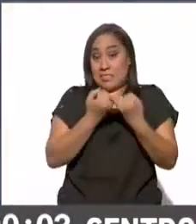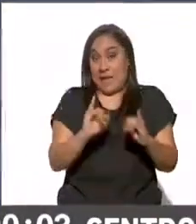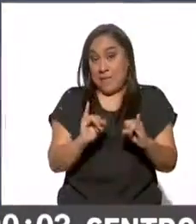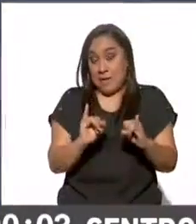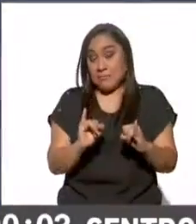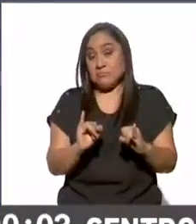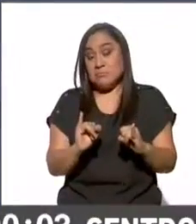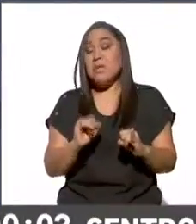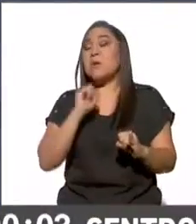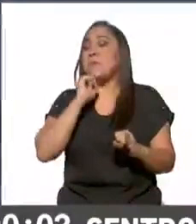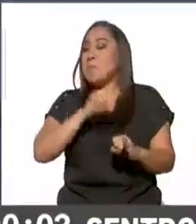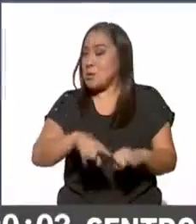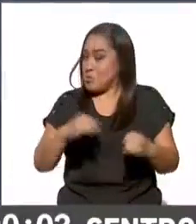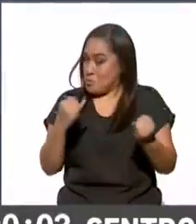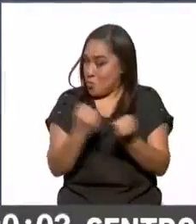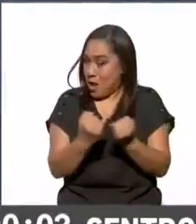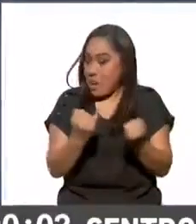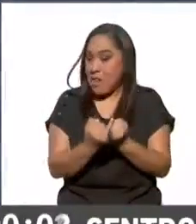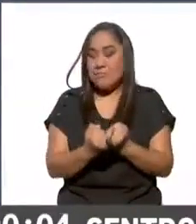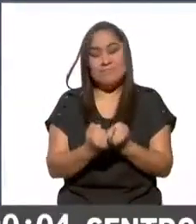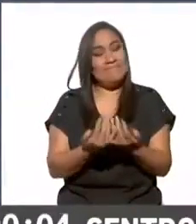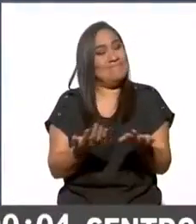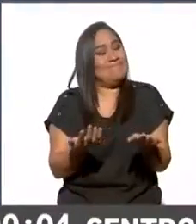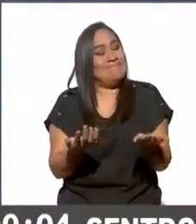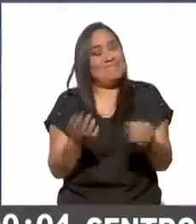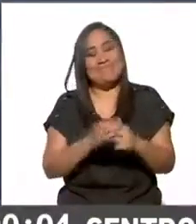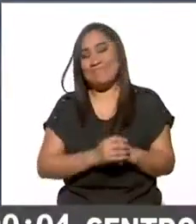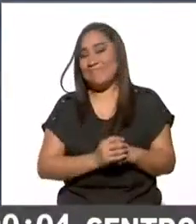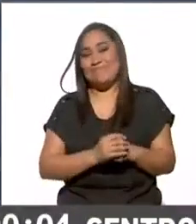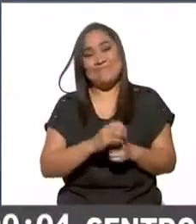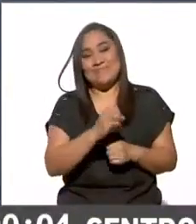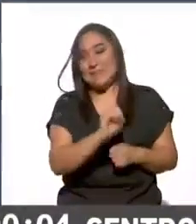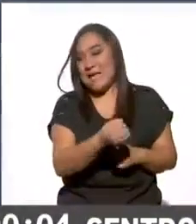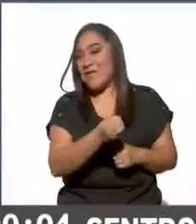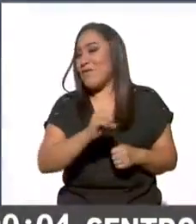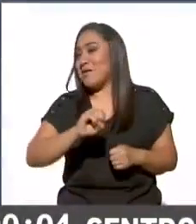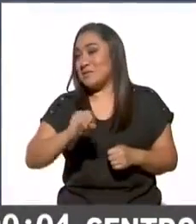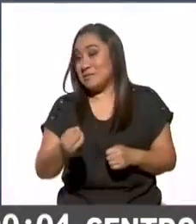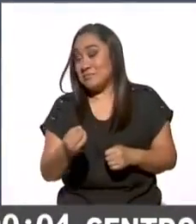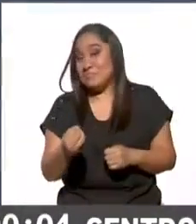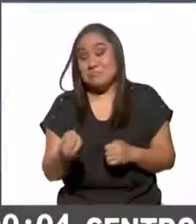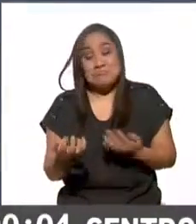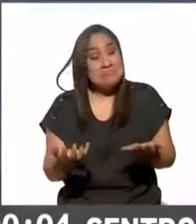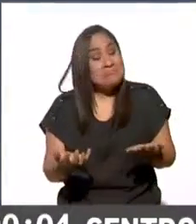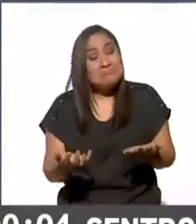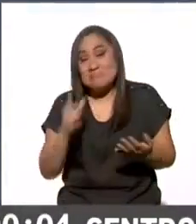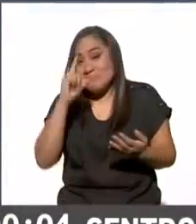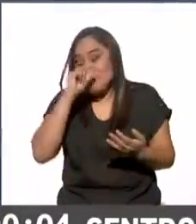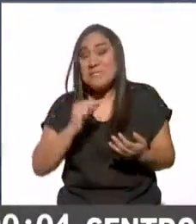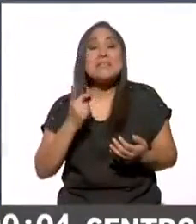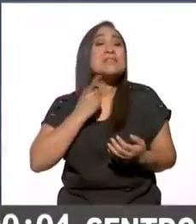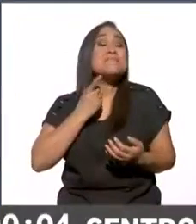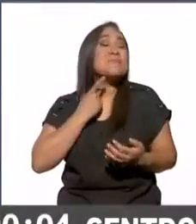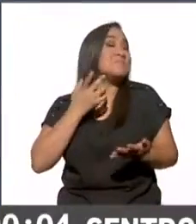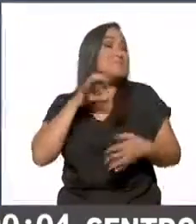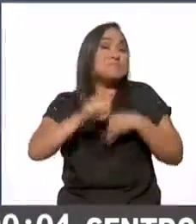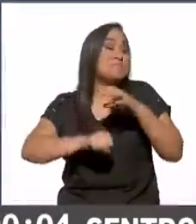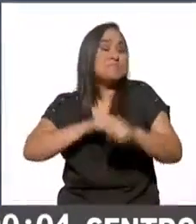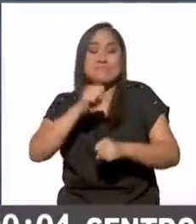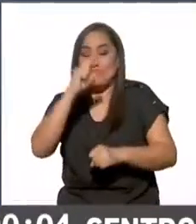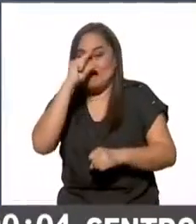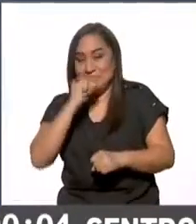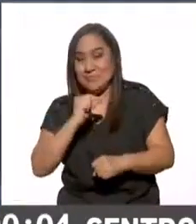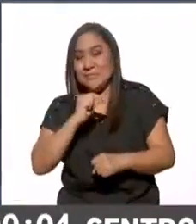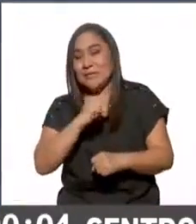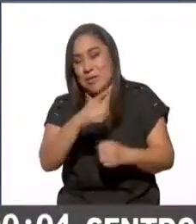repiten este número terrible de 0 a 0 no hay nada para ellos en esta estimación de diputaciones